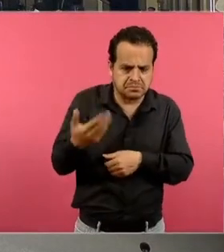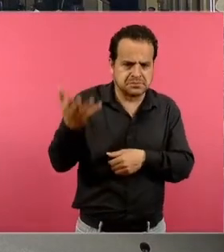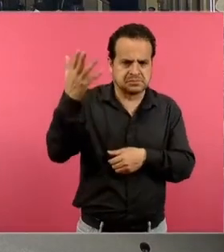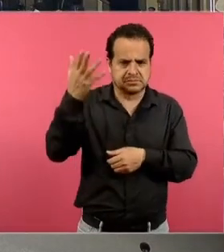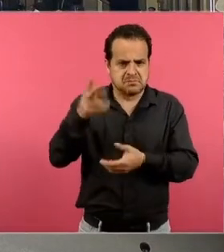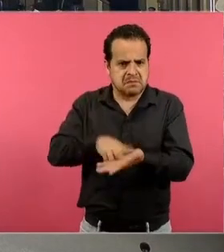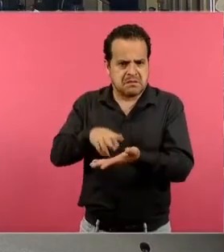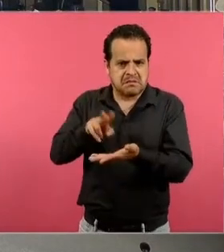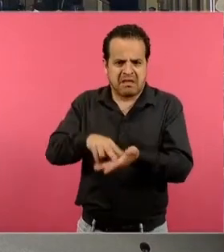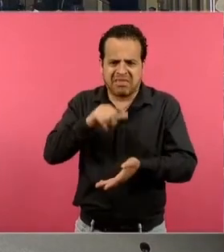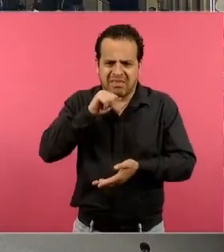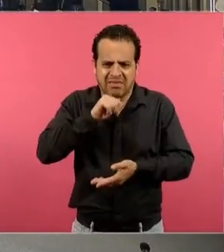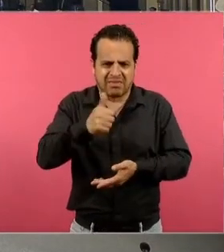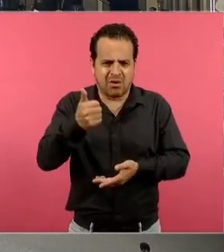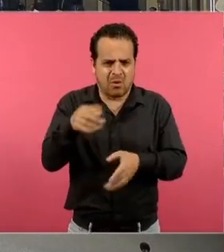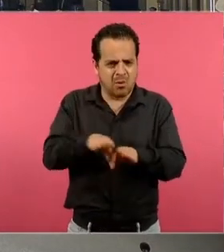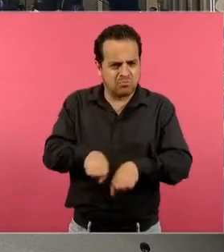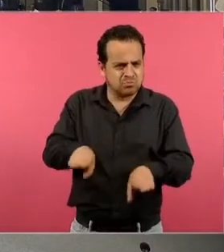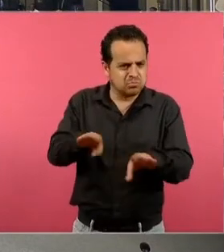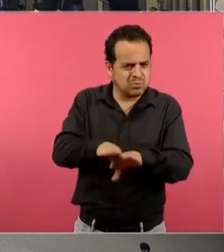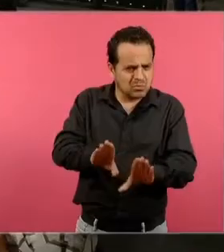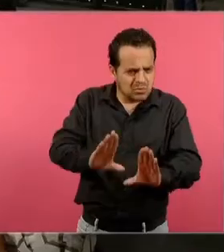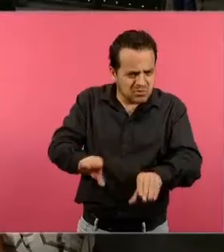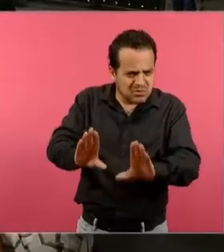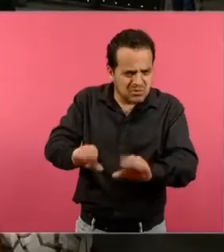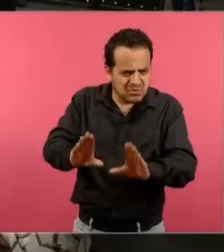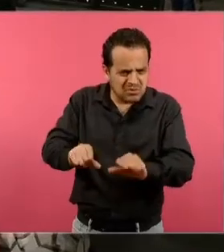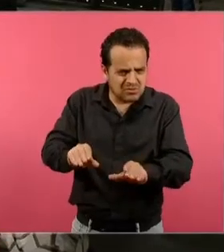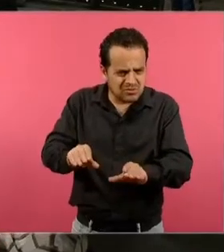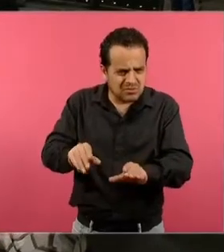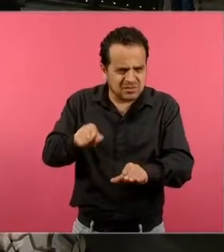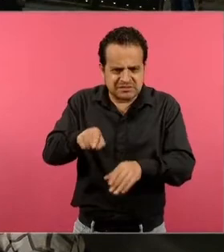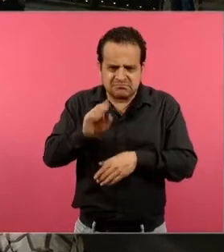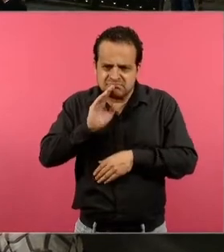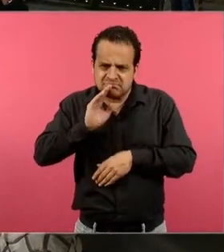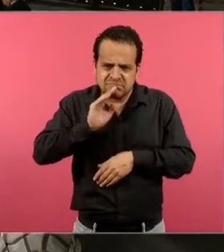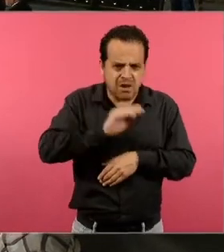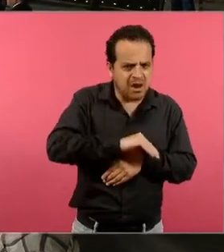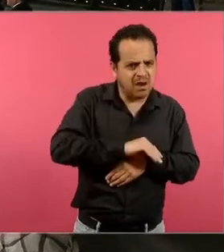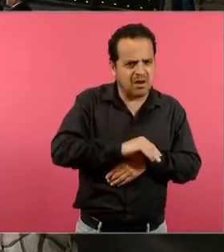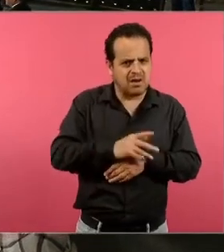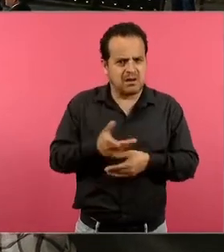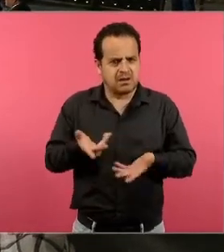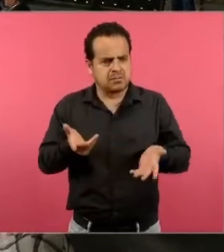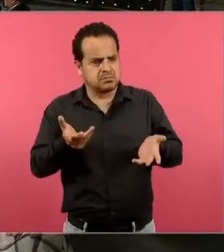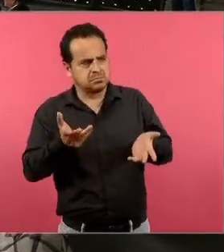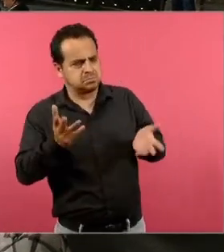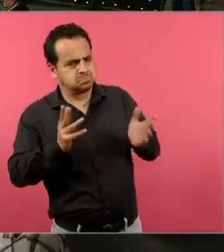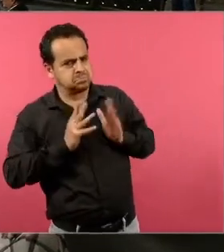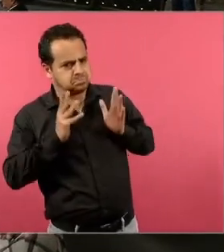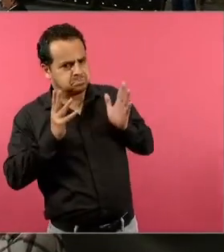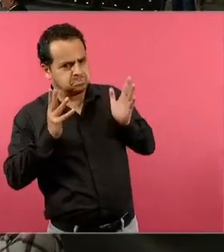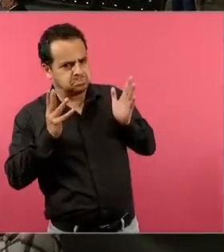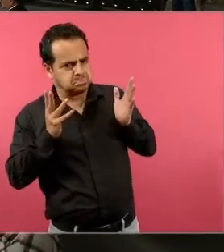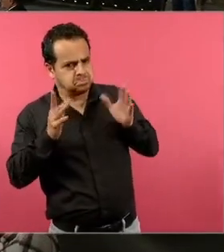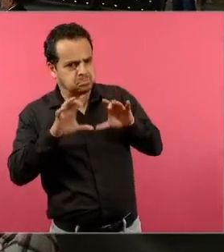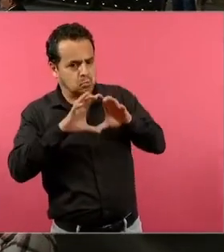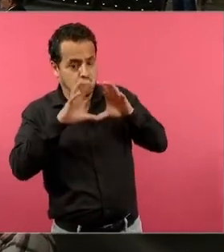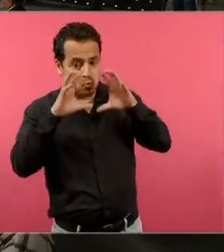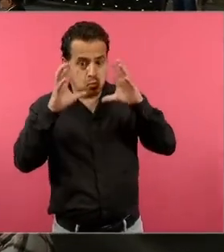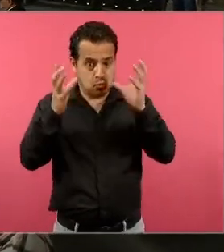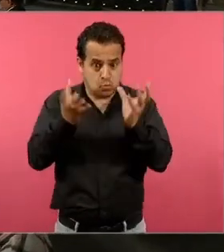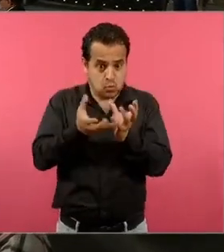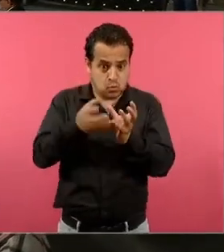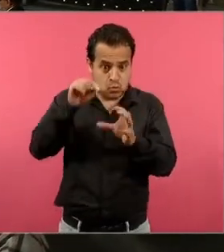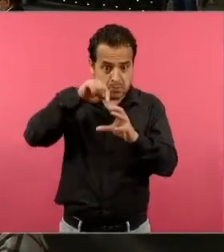una perspectiva distinta de esto y que eso no es solamente aquí en México, sino en otros lugares, me gustaría que lo profundizara. Y